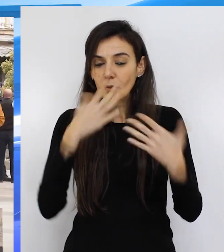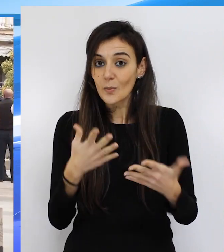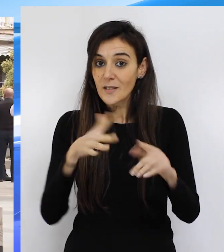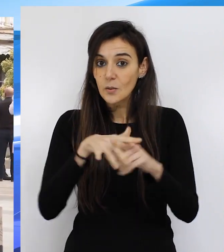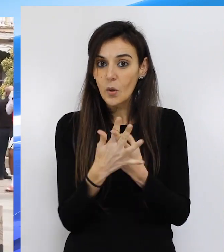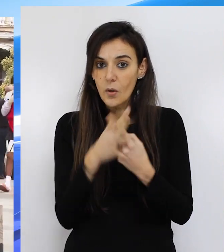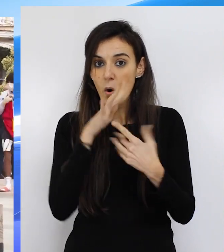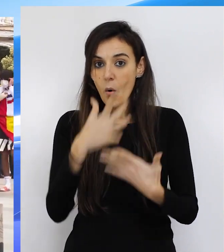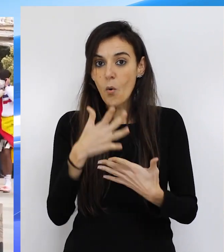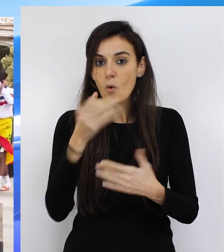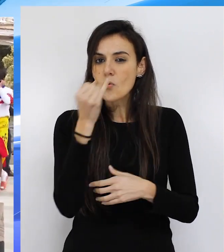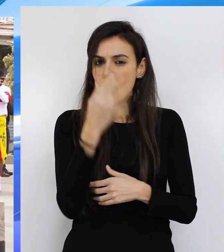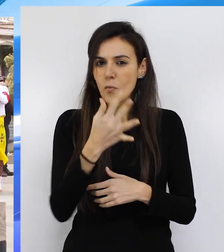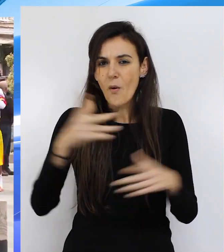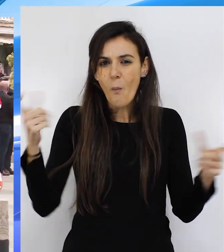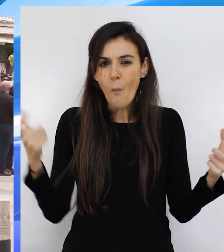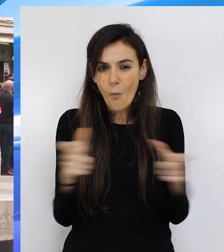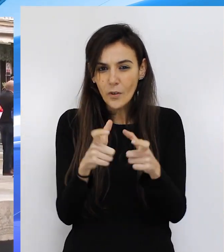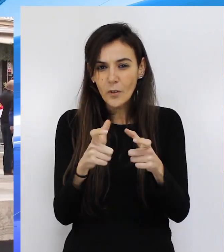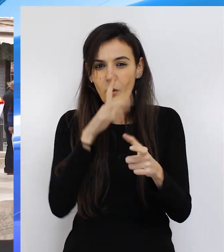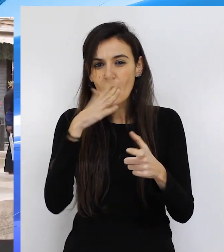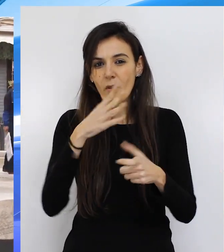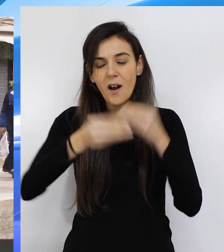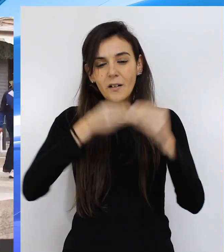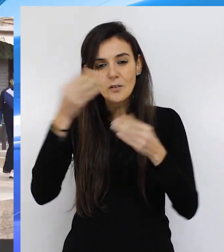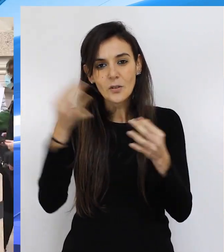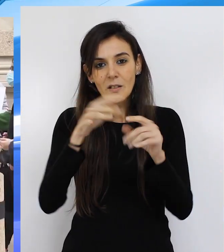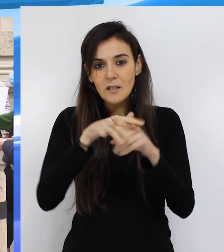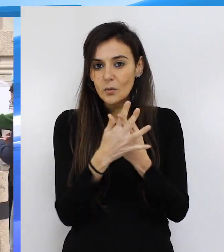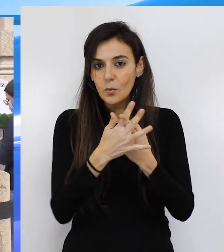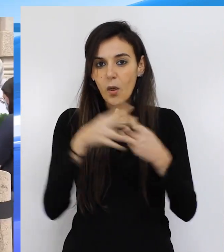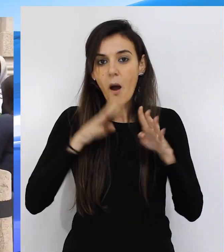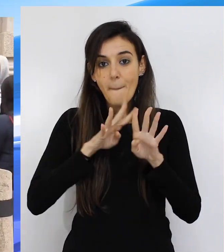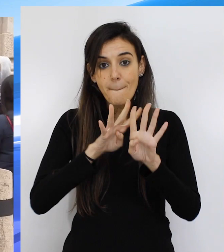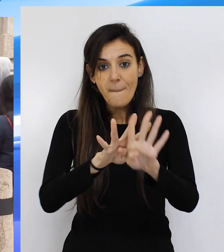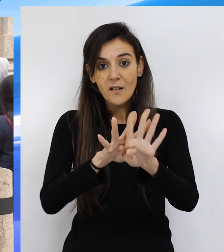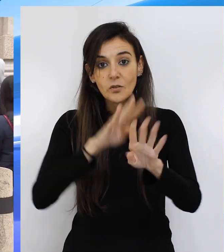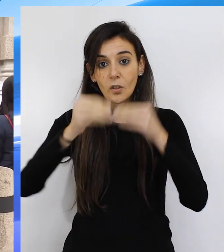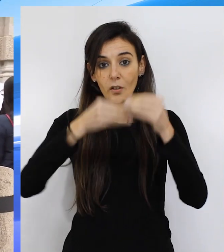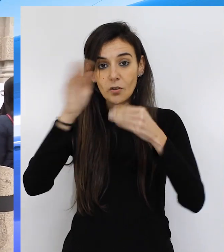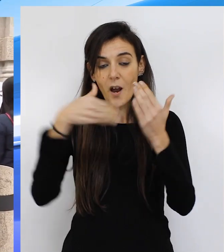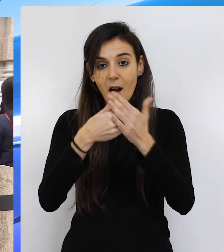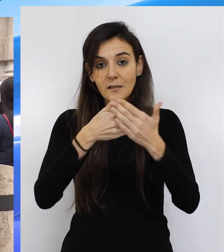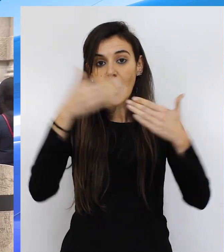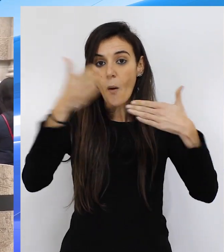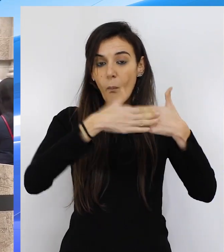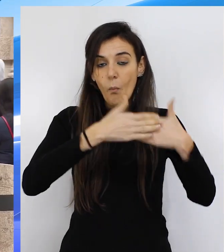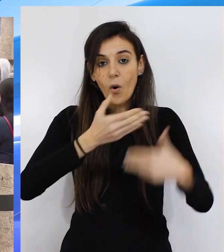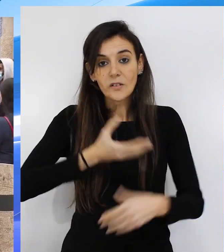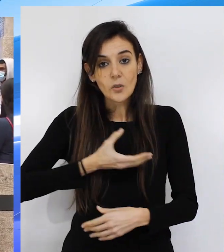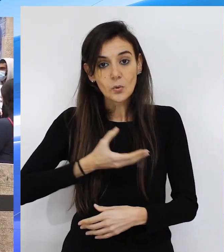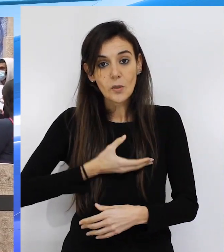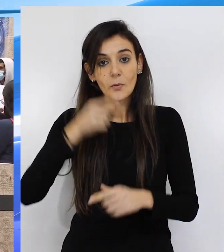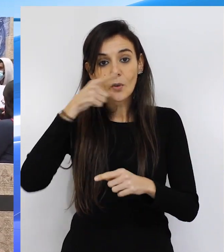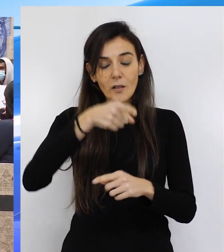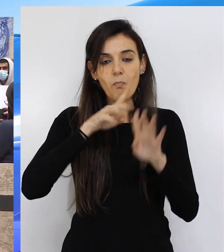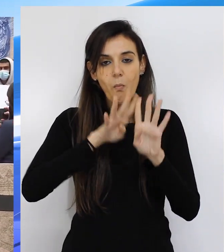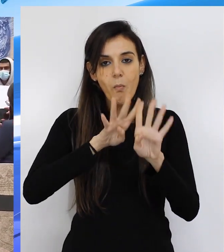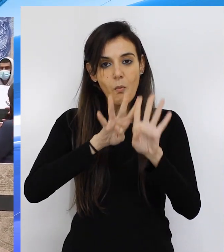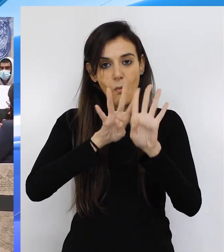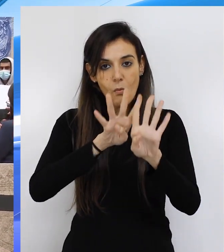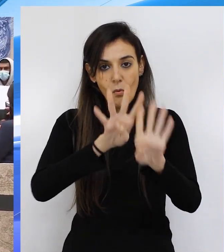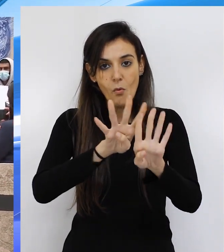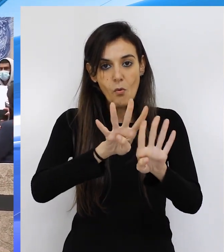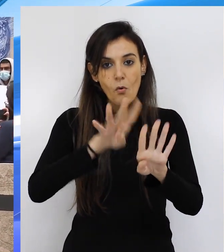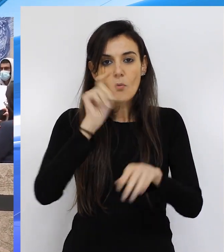En todo caso, y en un número muy reducido, han llevado a cabo la marcha que tenían prevista hasta la puerta de la Asamblea, donde han permanecido